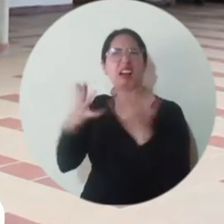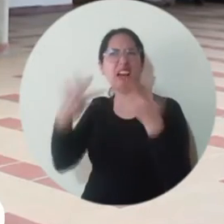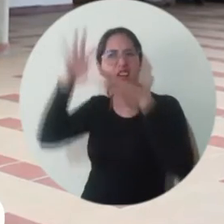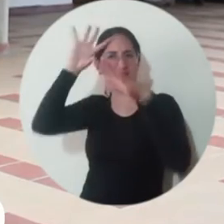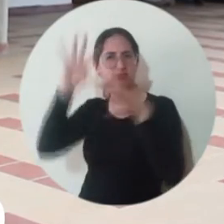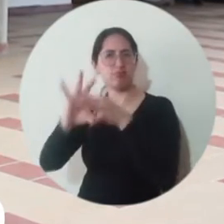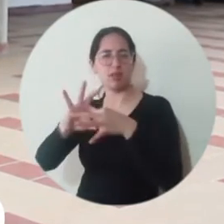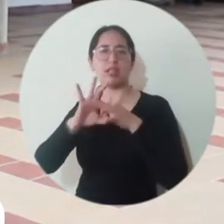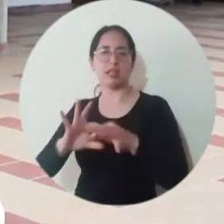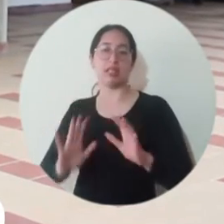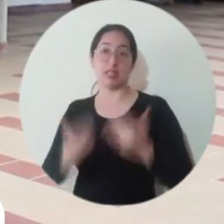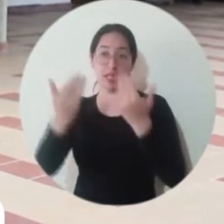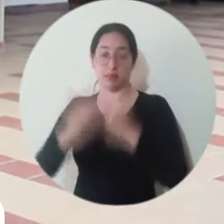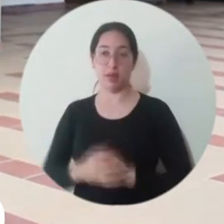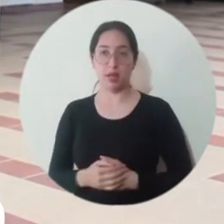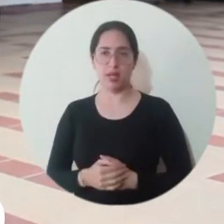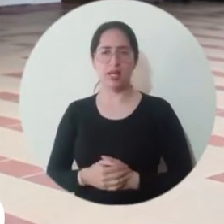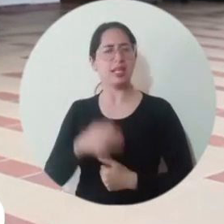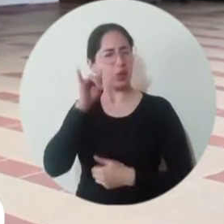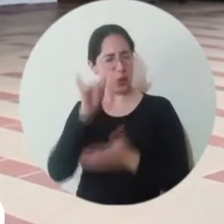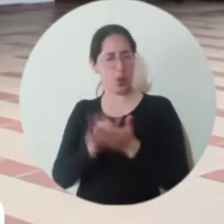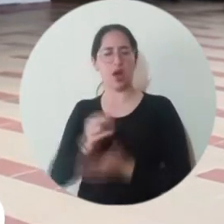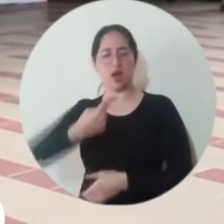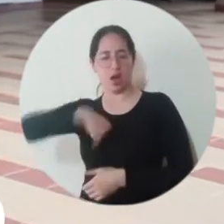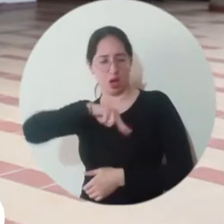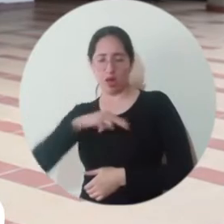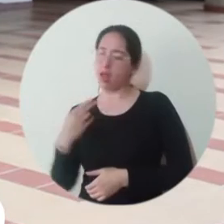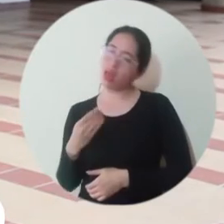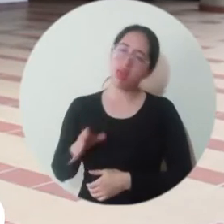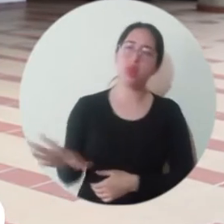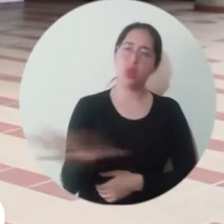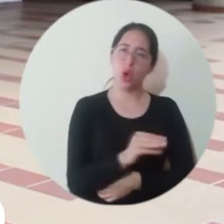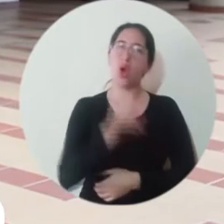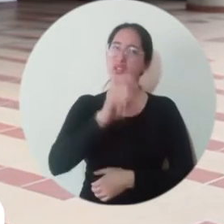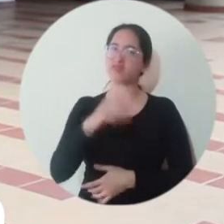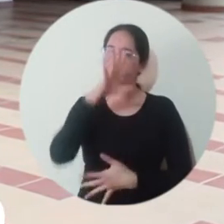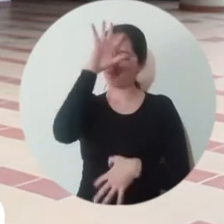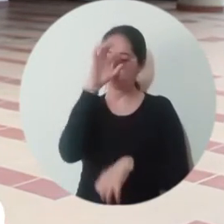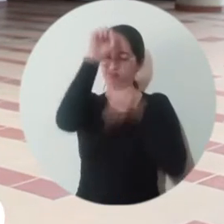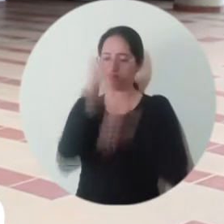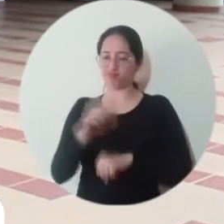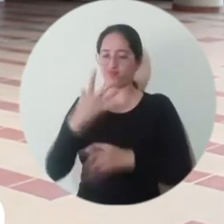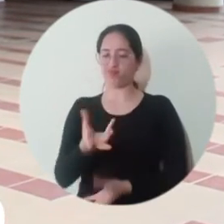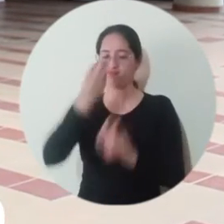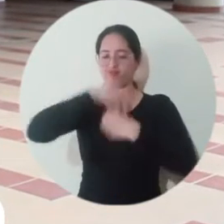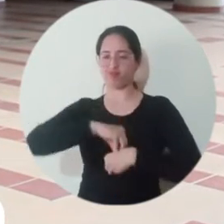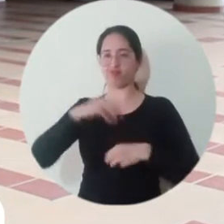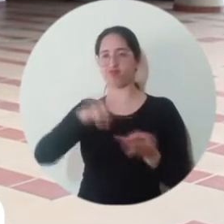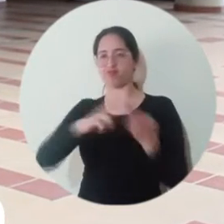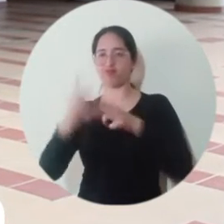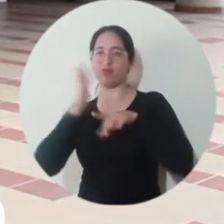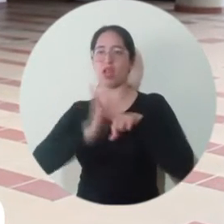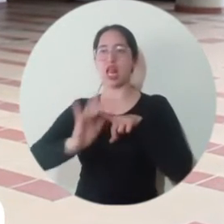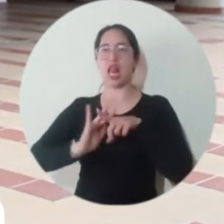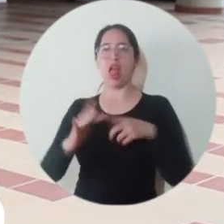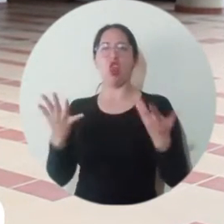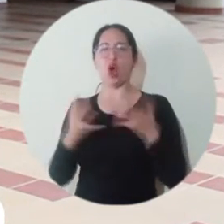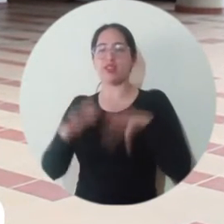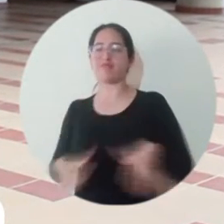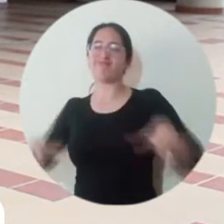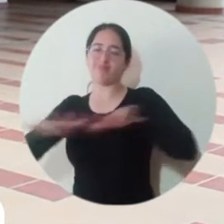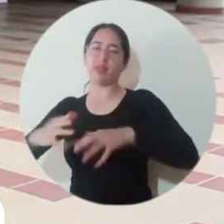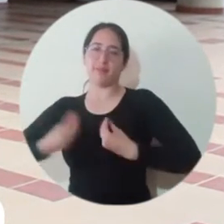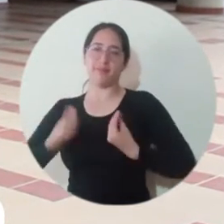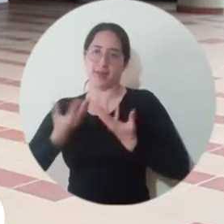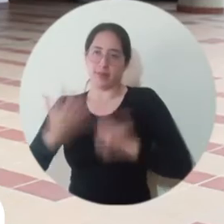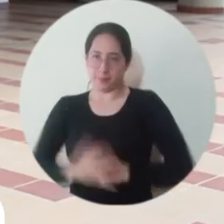todos nos compete tener este conocimiento para poder desarrollarlo